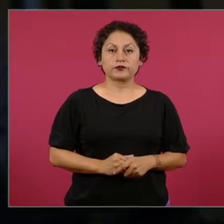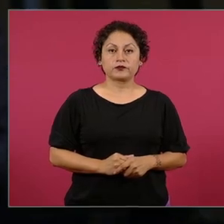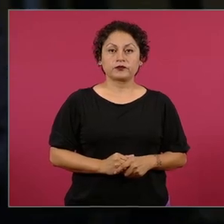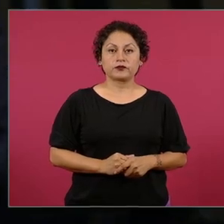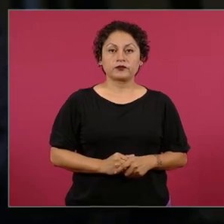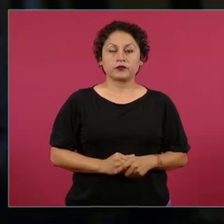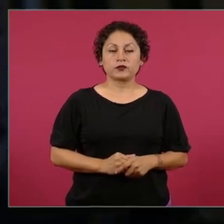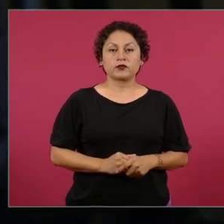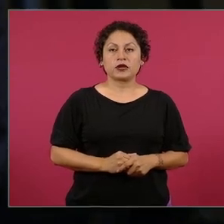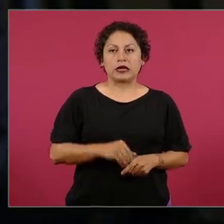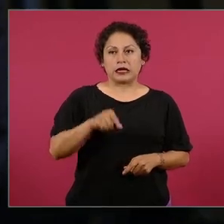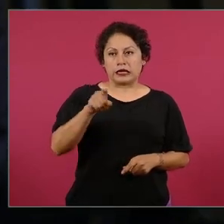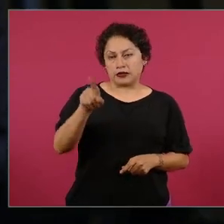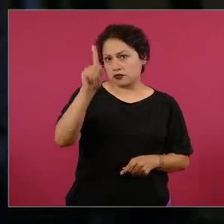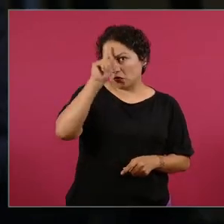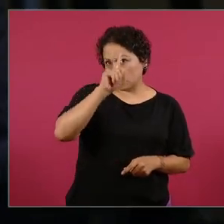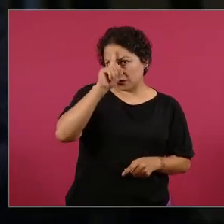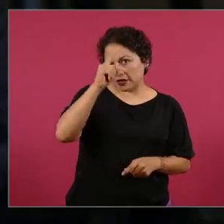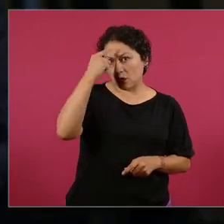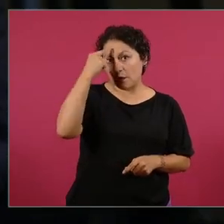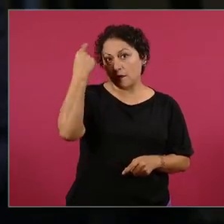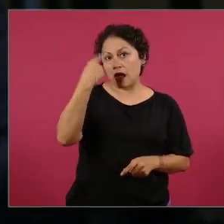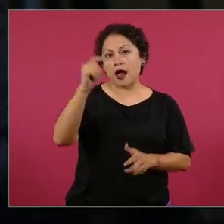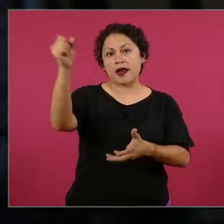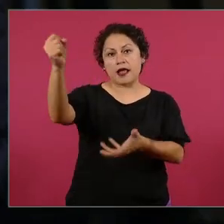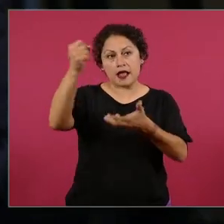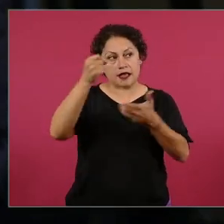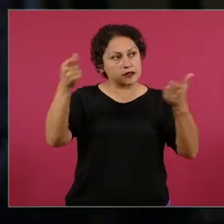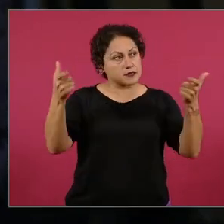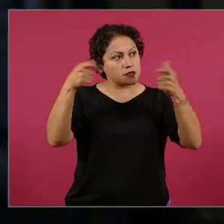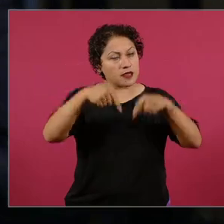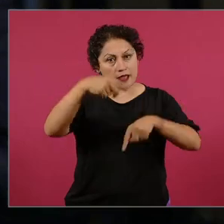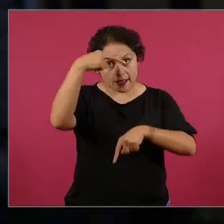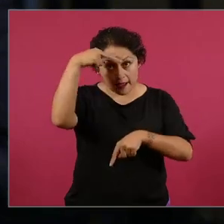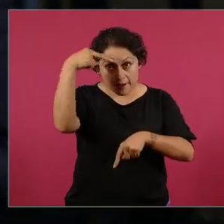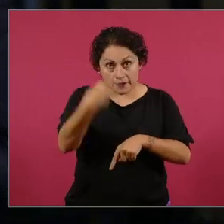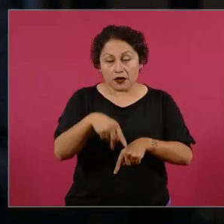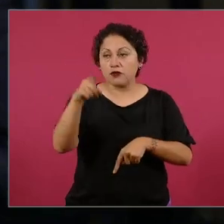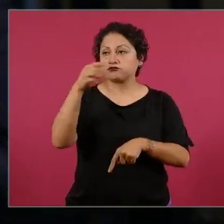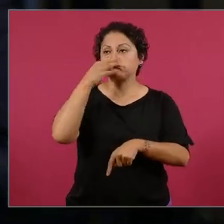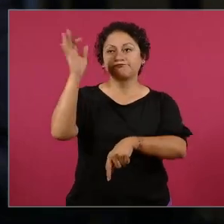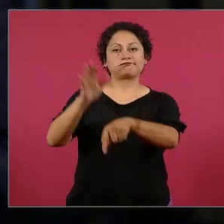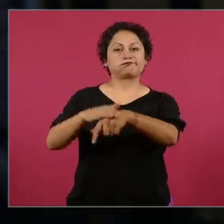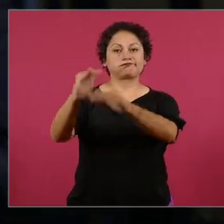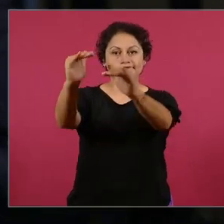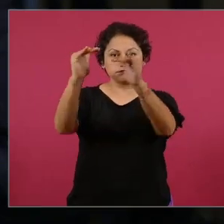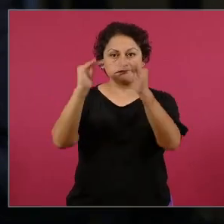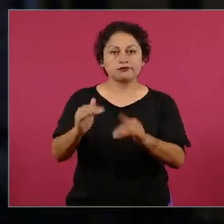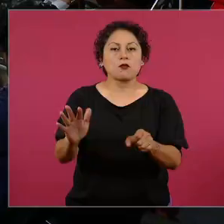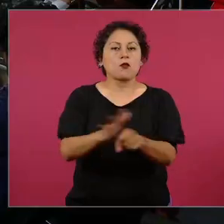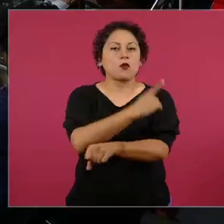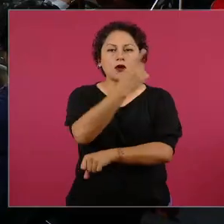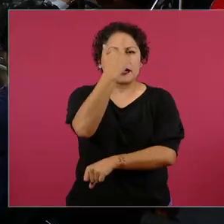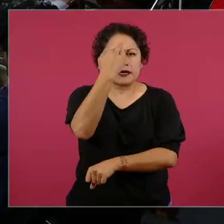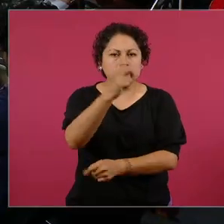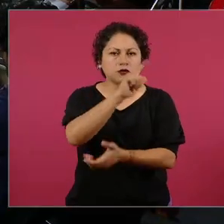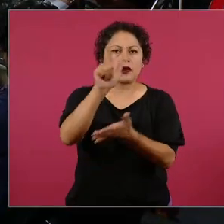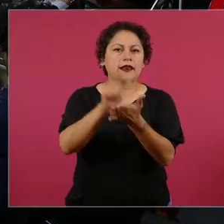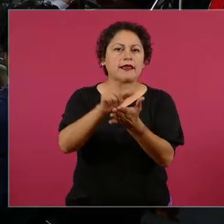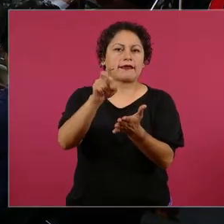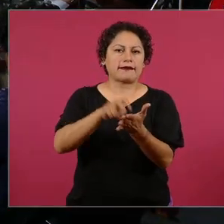México, ya por la reforma al Poder Judicial. ¿Qué opinión le merece esto?